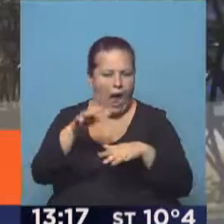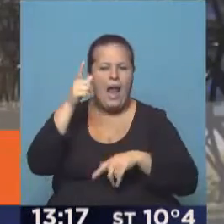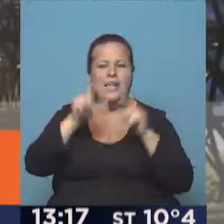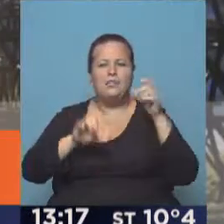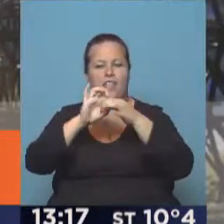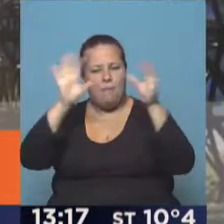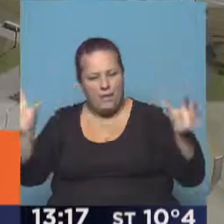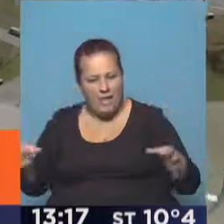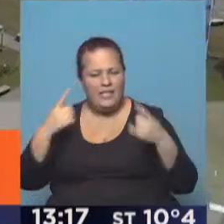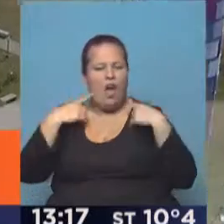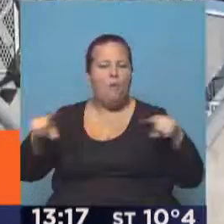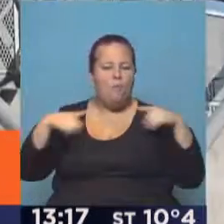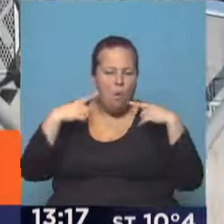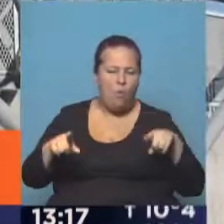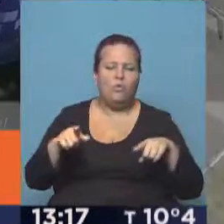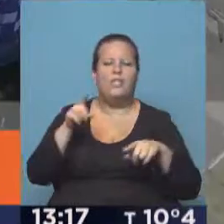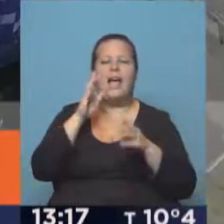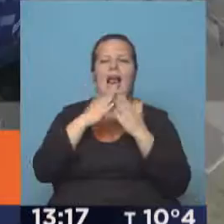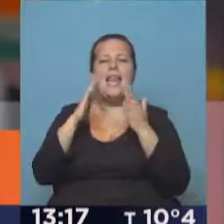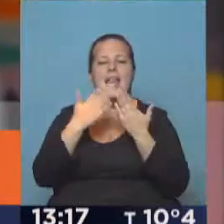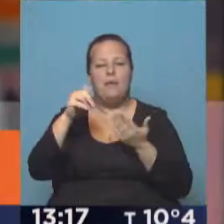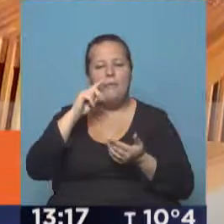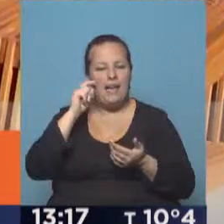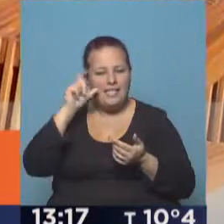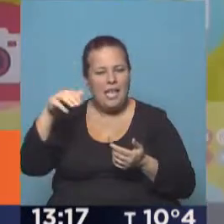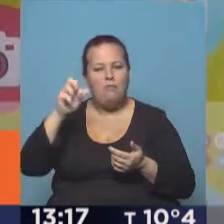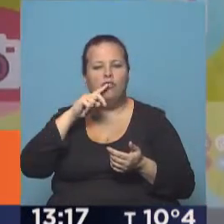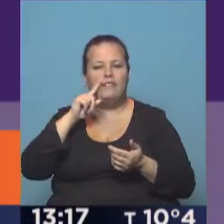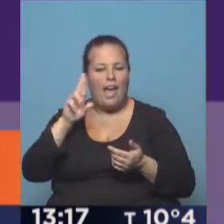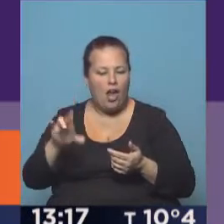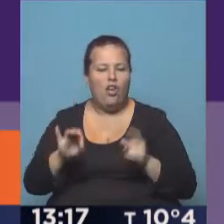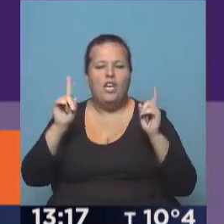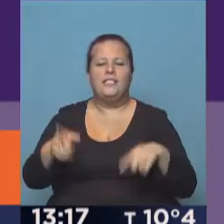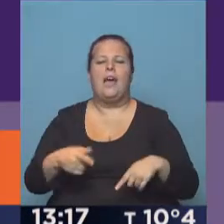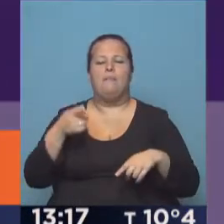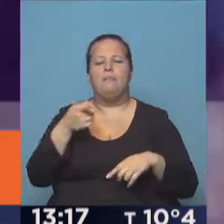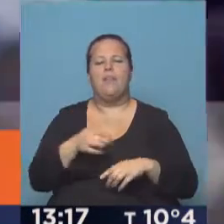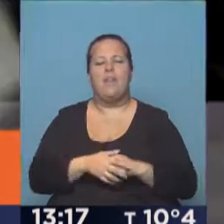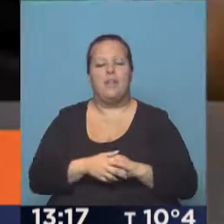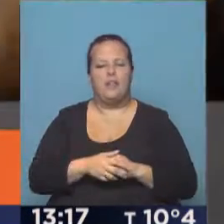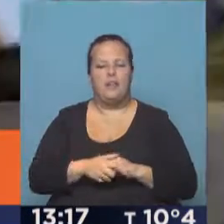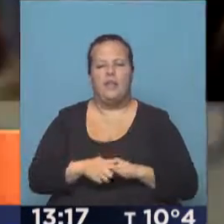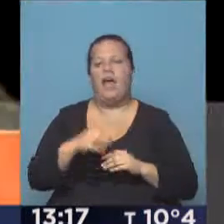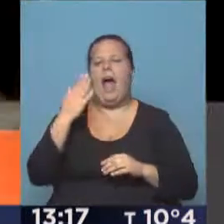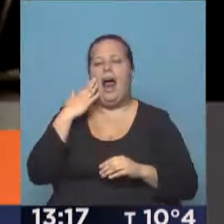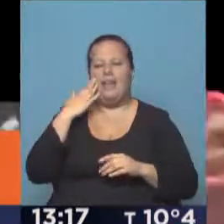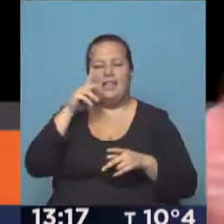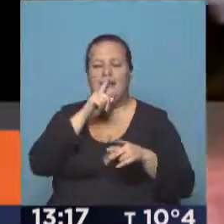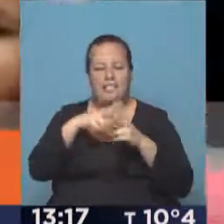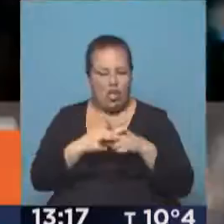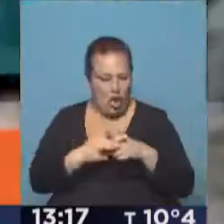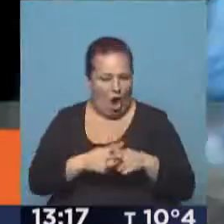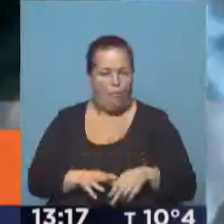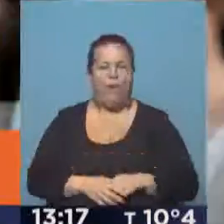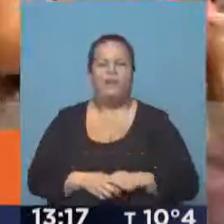de la independencia musical, que tiene el libro de Maricé Monteiro, también tendrá representaciones en las tardes en Tecnópolis.